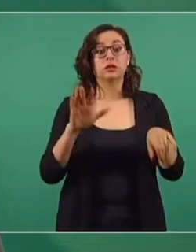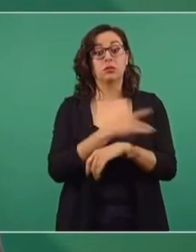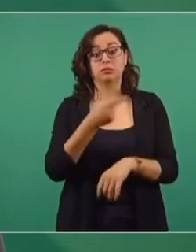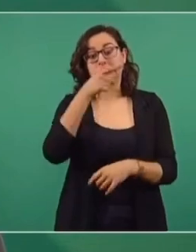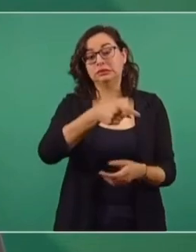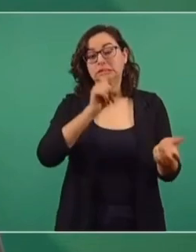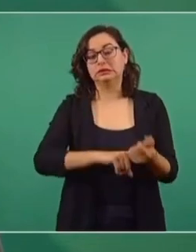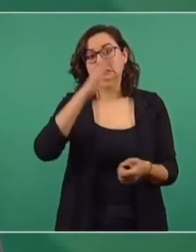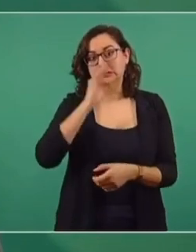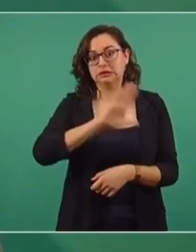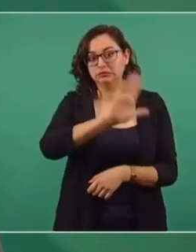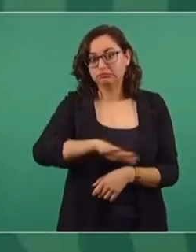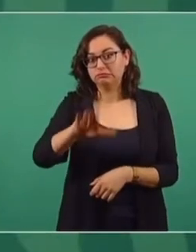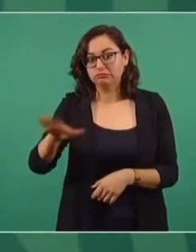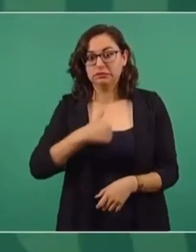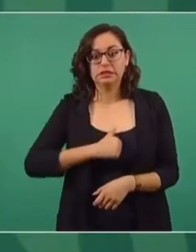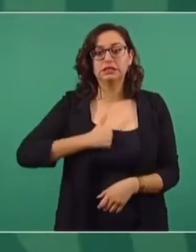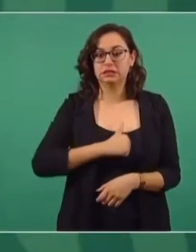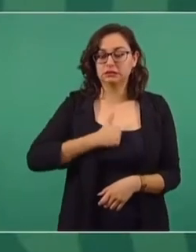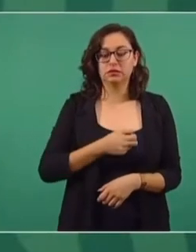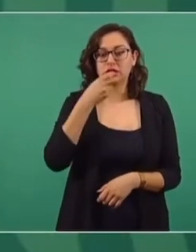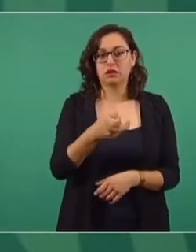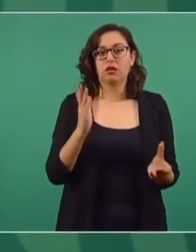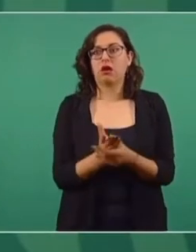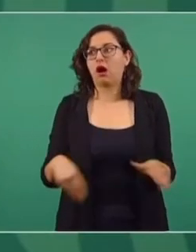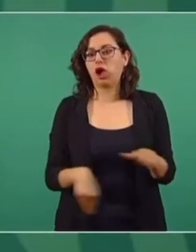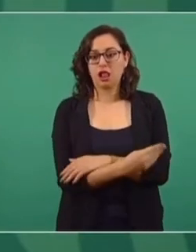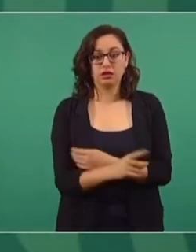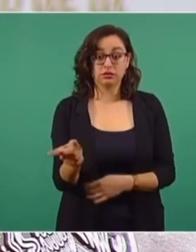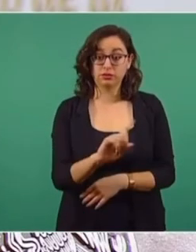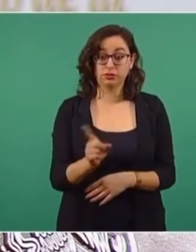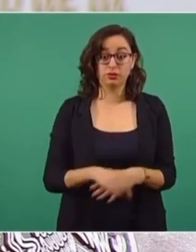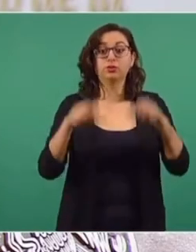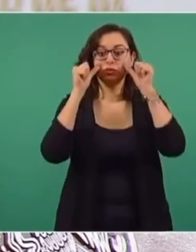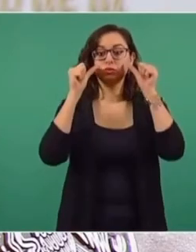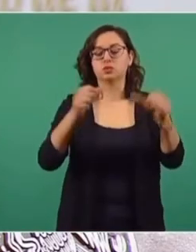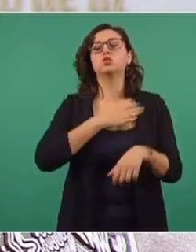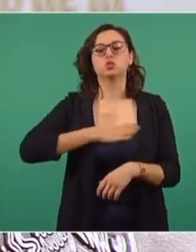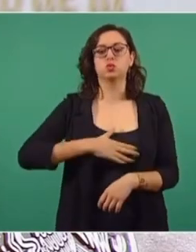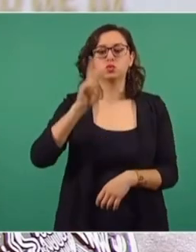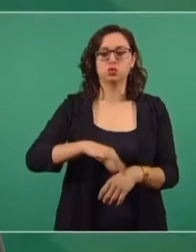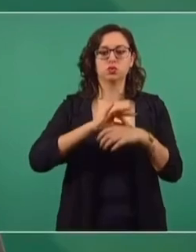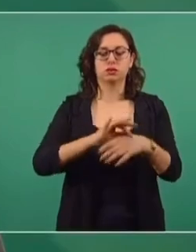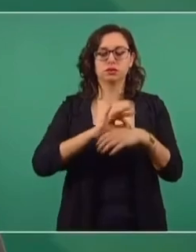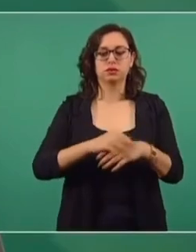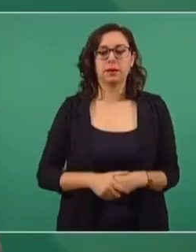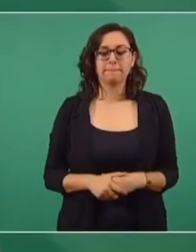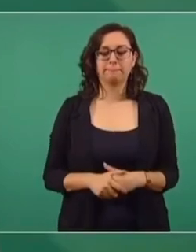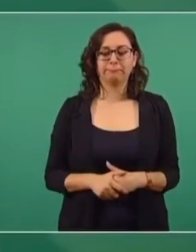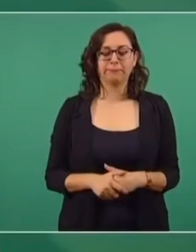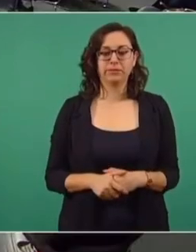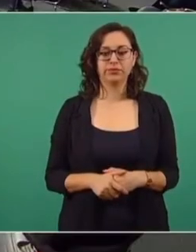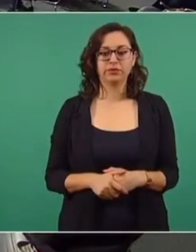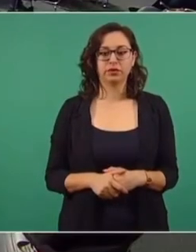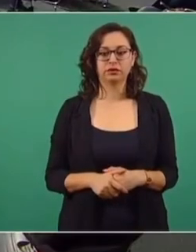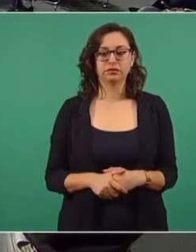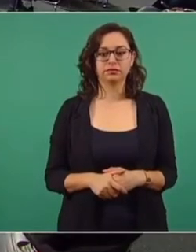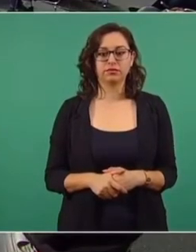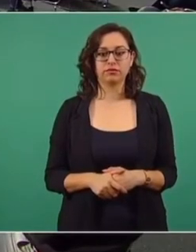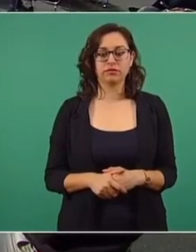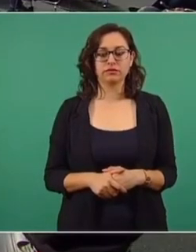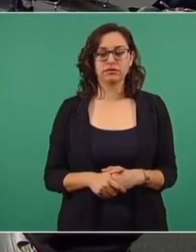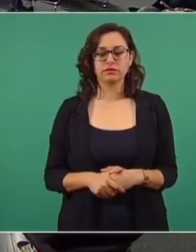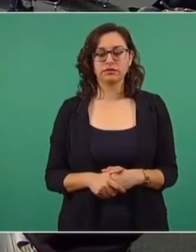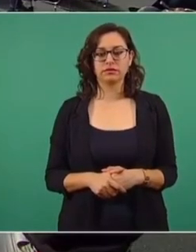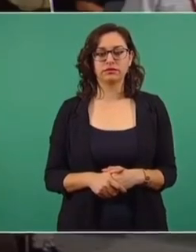de vidas humanas. Entonces, no va a haber carpetazo, va a haber justicia. Presidente, y un funcionario que hoy esté,